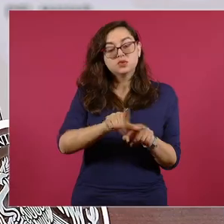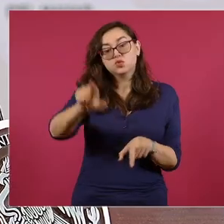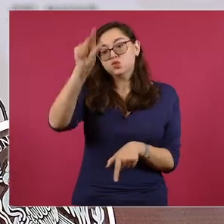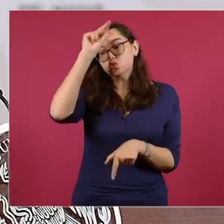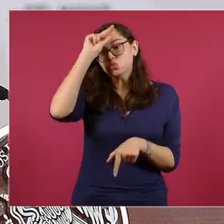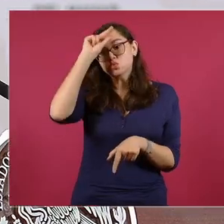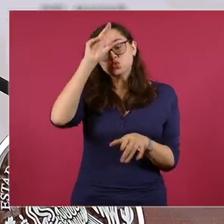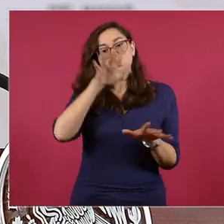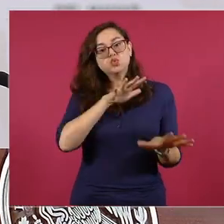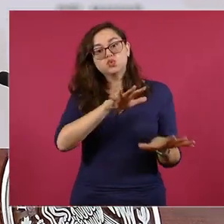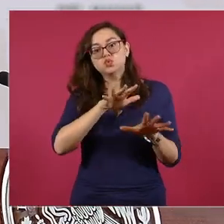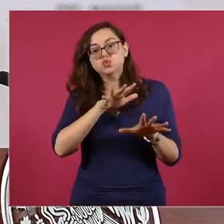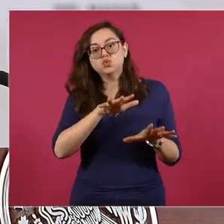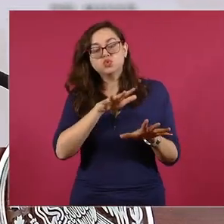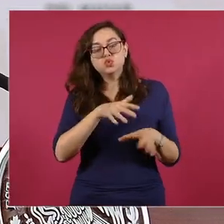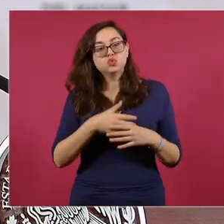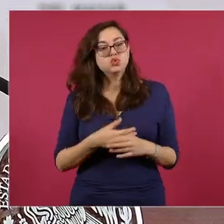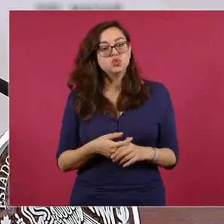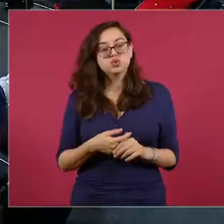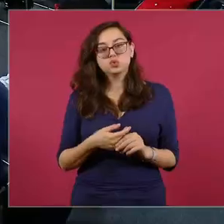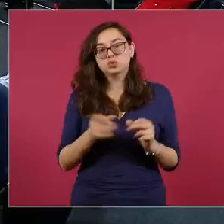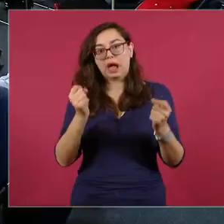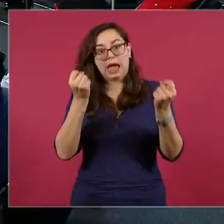Entonces, miren cómo termina